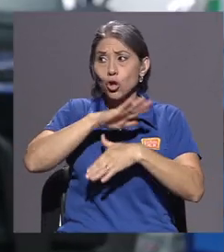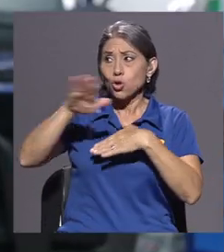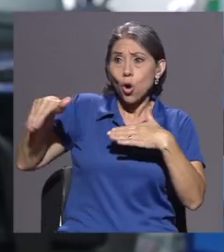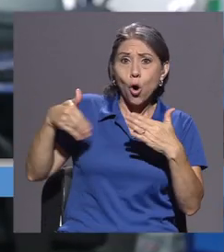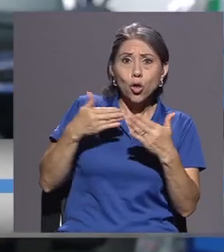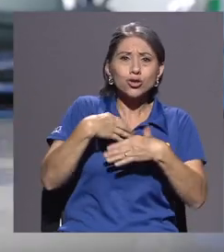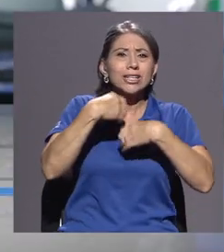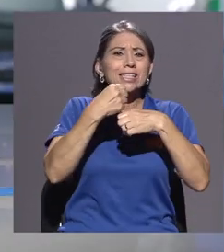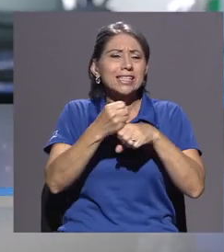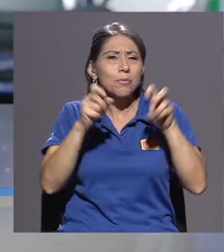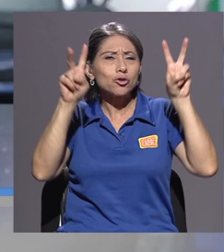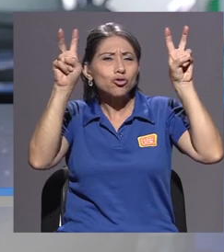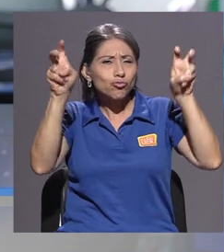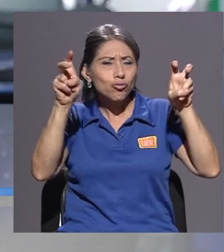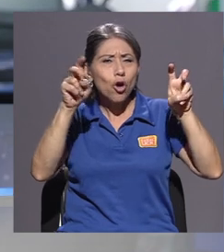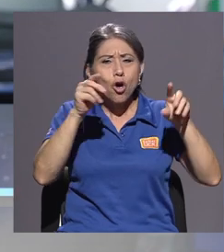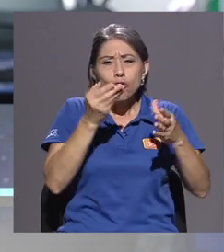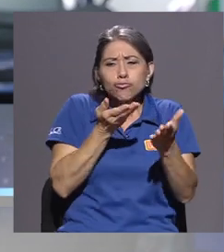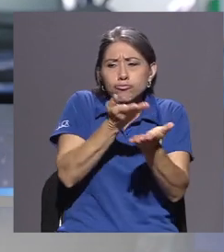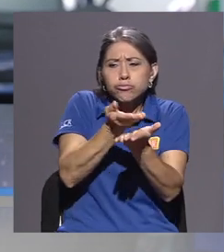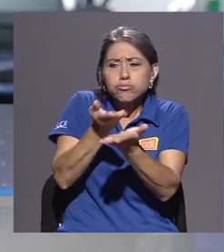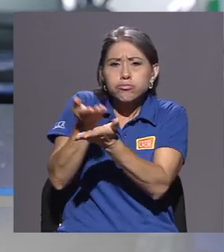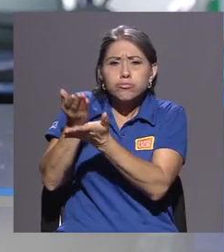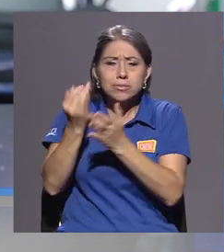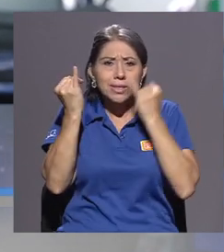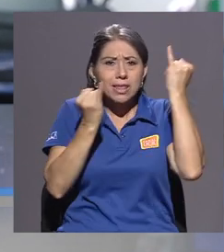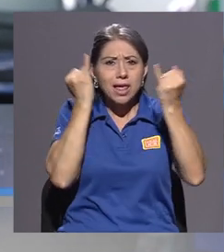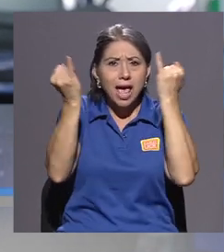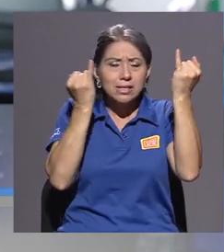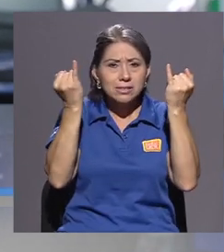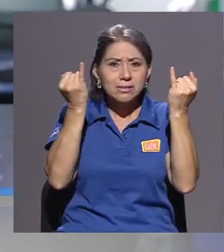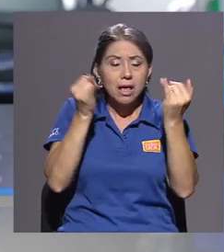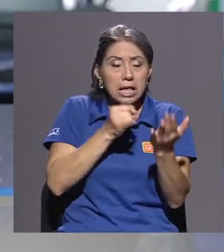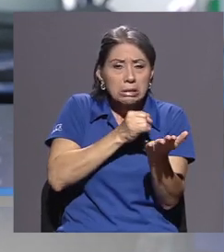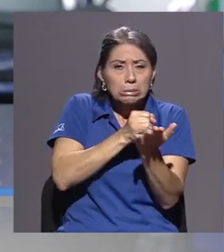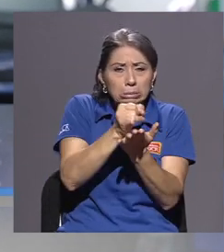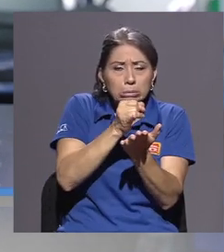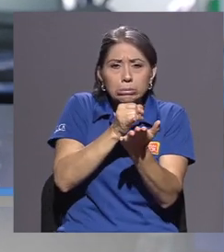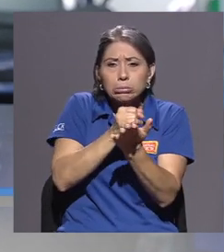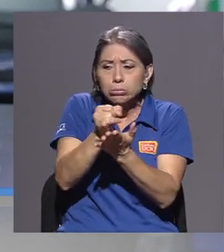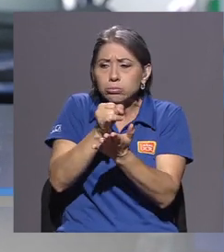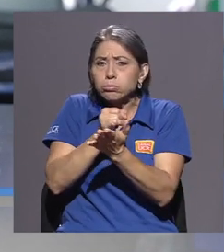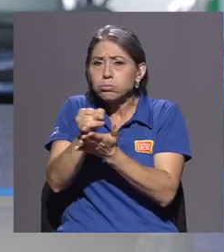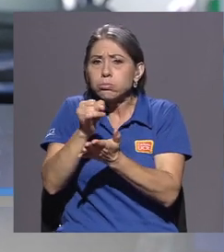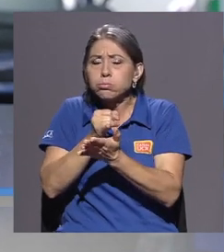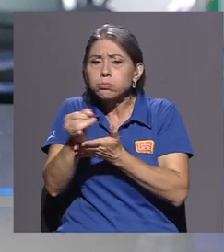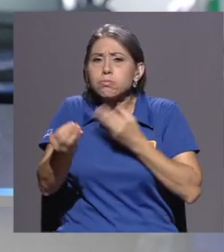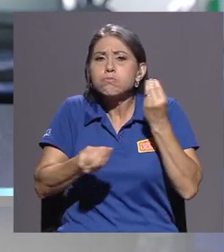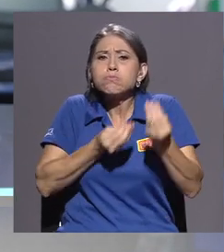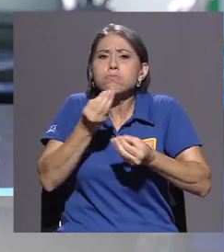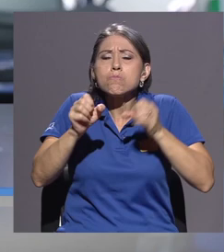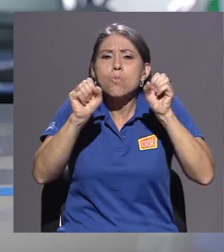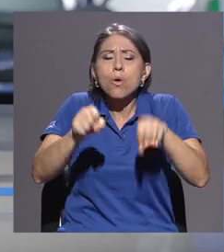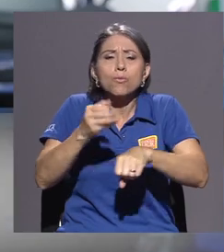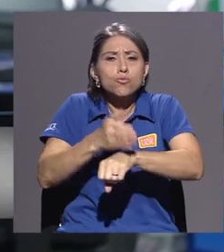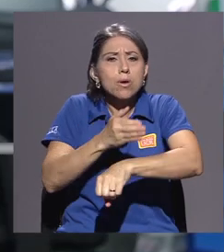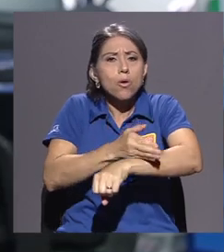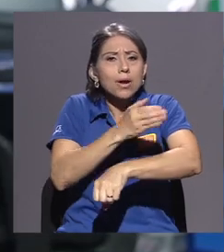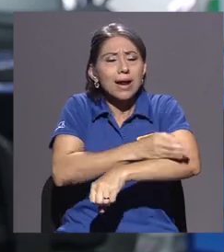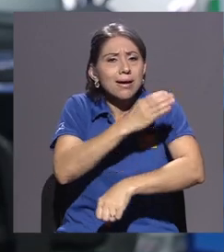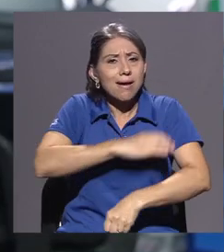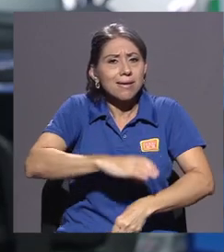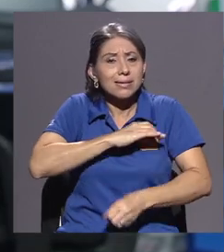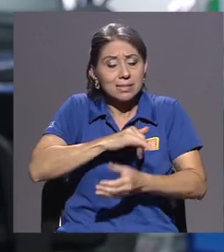todos y fuimos investigando poco a poco a ver cómo podíamos mejorar las características de un